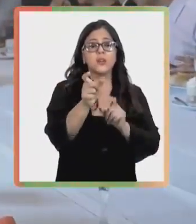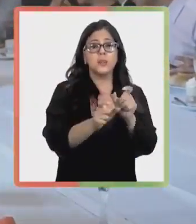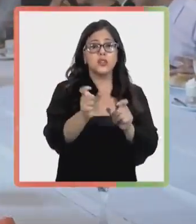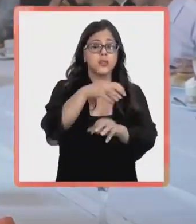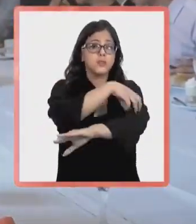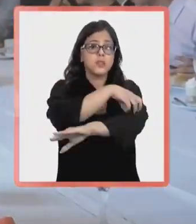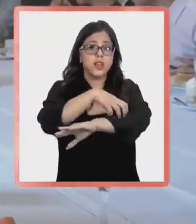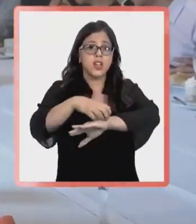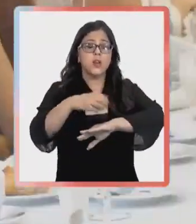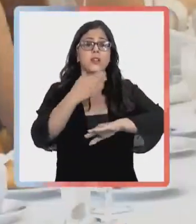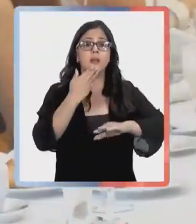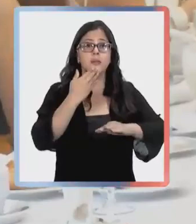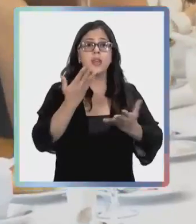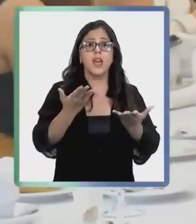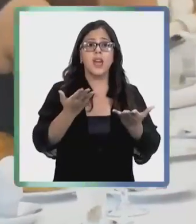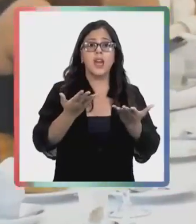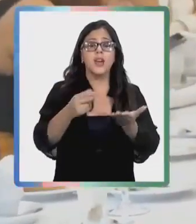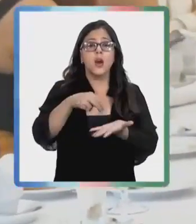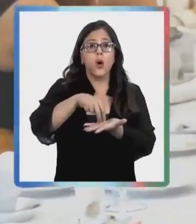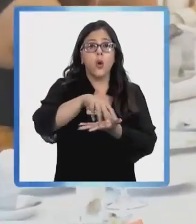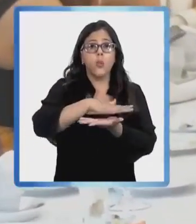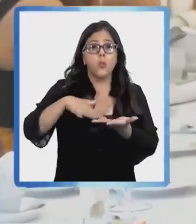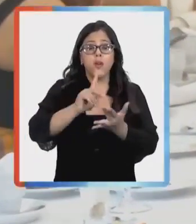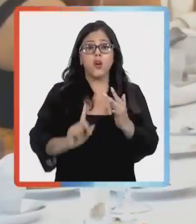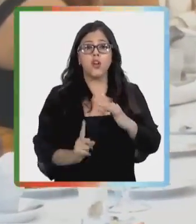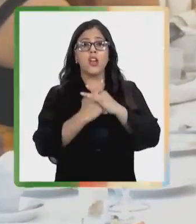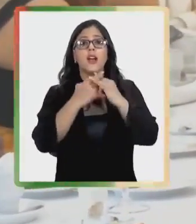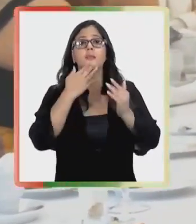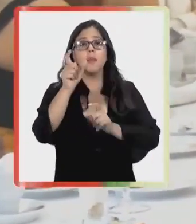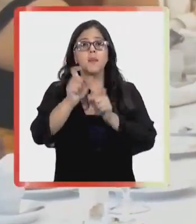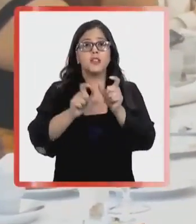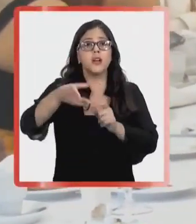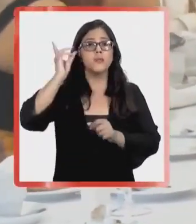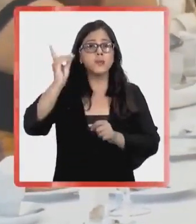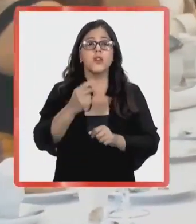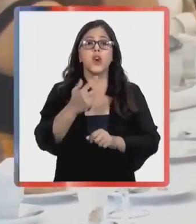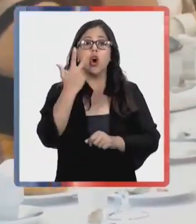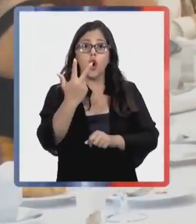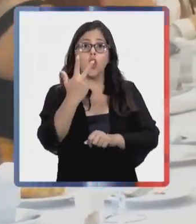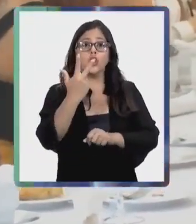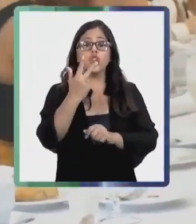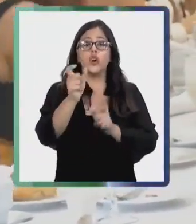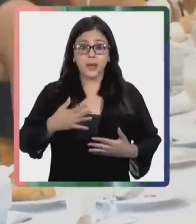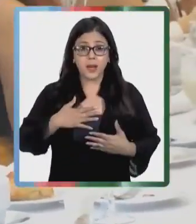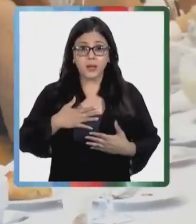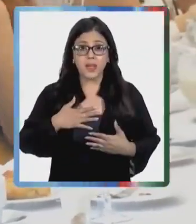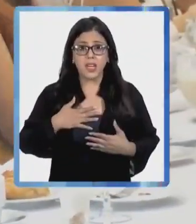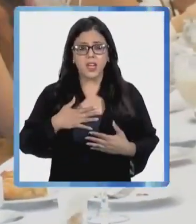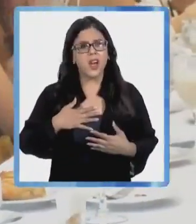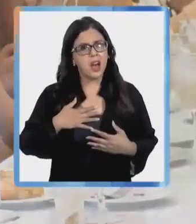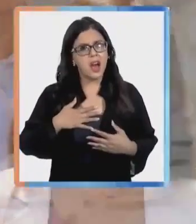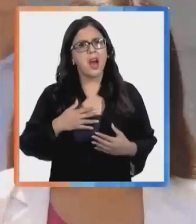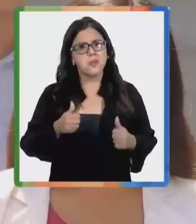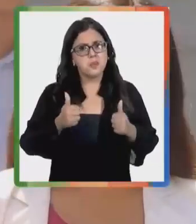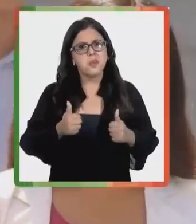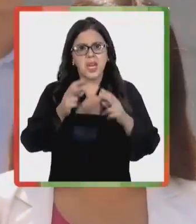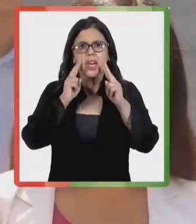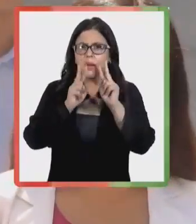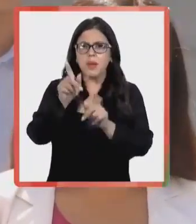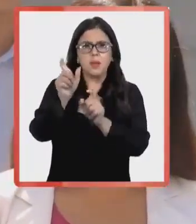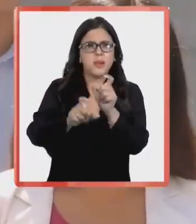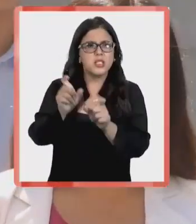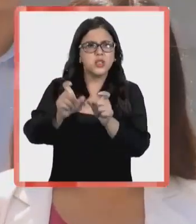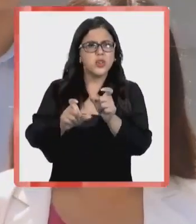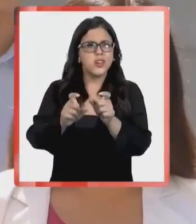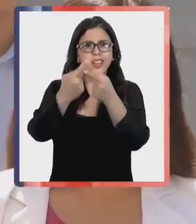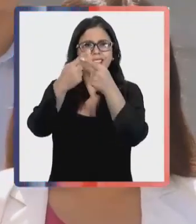originarios y las personas en situación de discapacidad, entre ellos, ocho alumnos de la región de O'Higgins. Me es muy grato